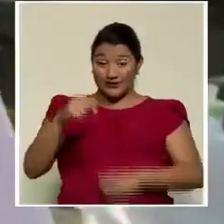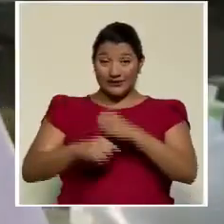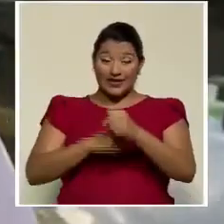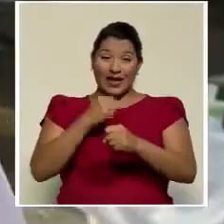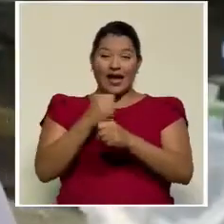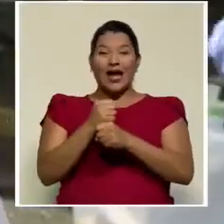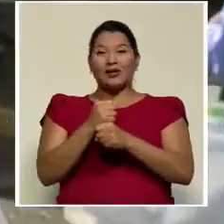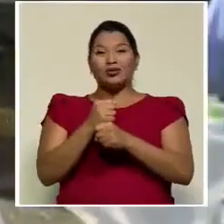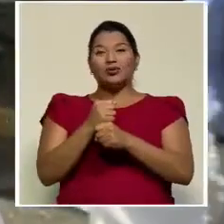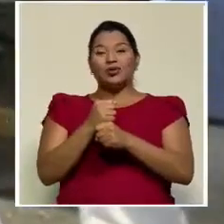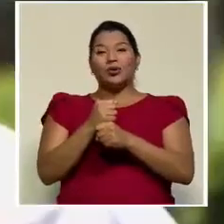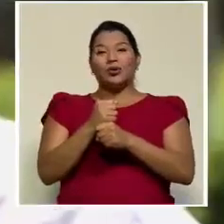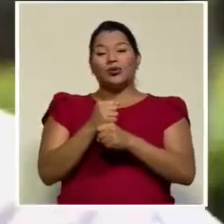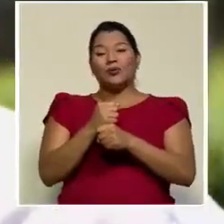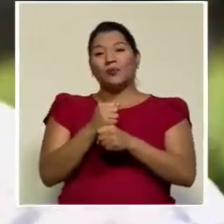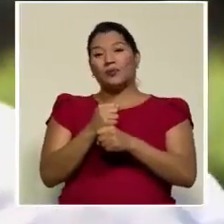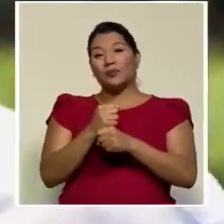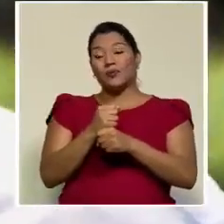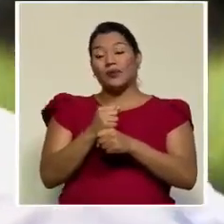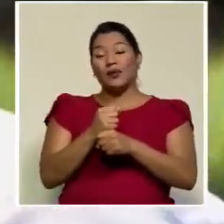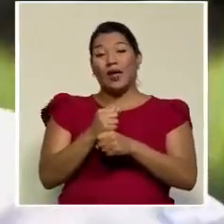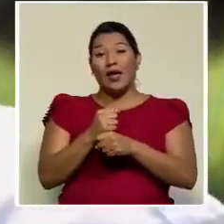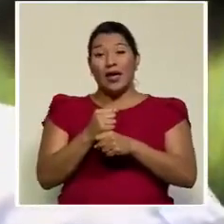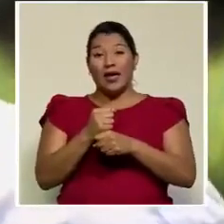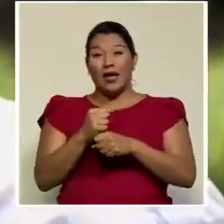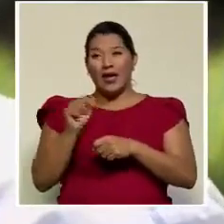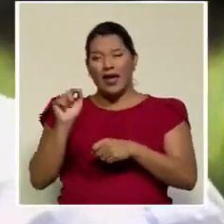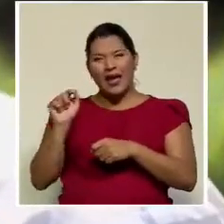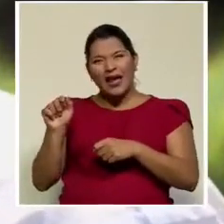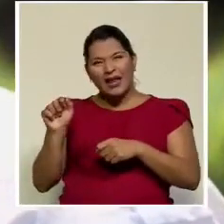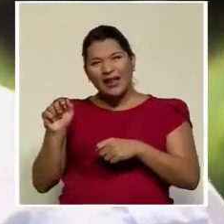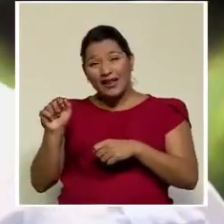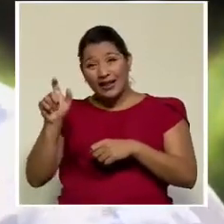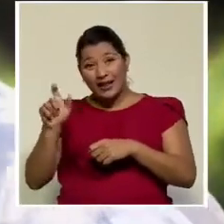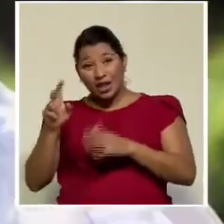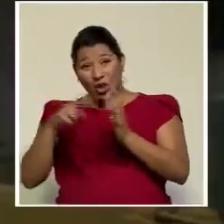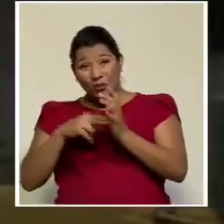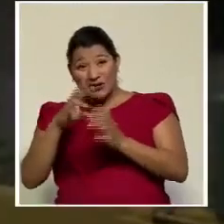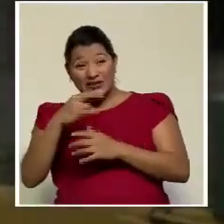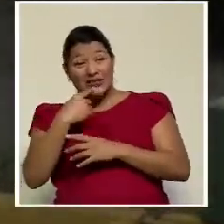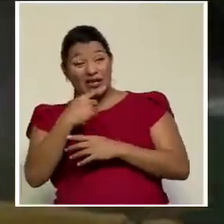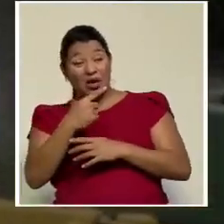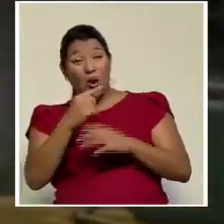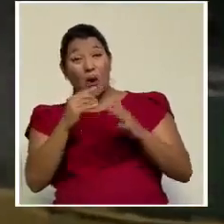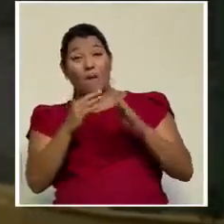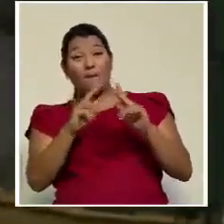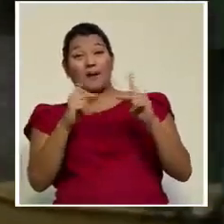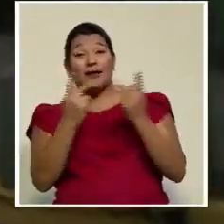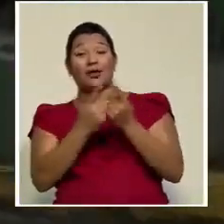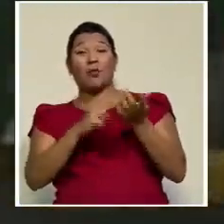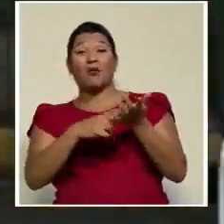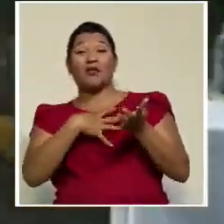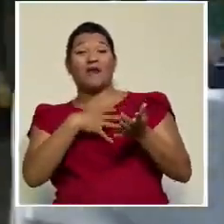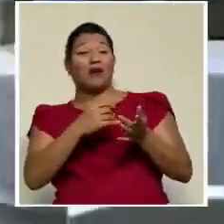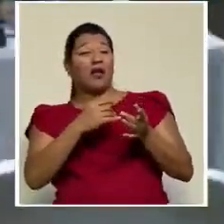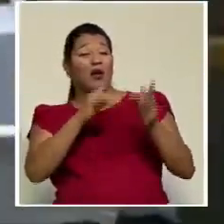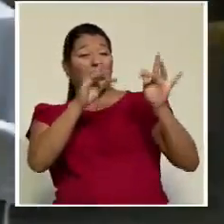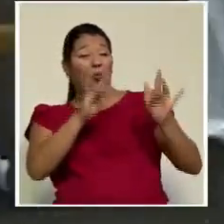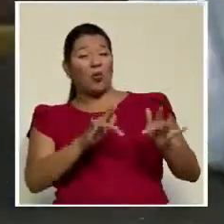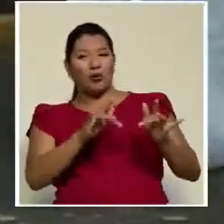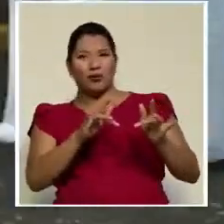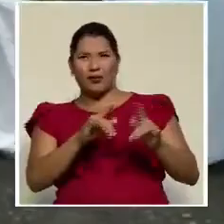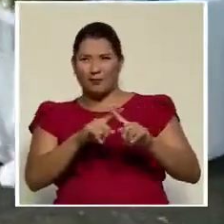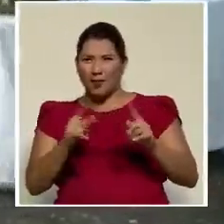aquella divisa a la que en 2007 había calificado como un cascarón vacío, lo volvió a acoger.